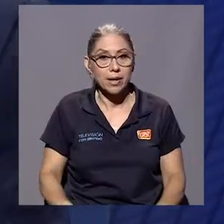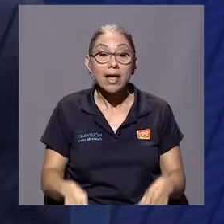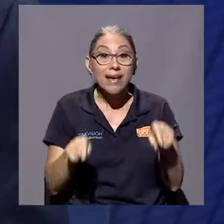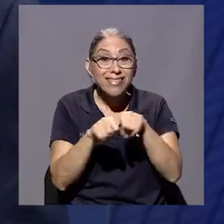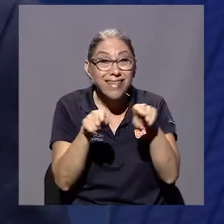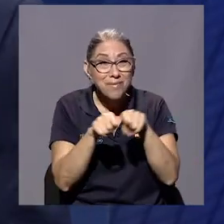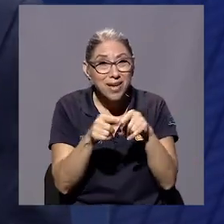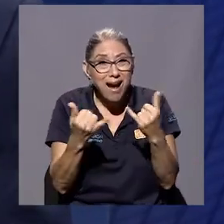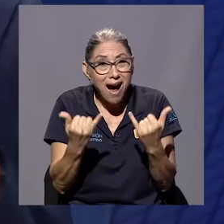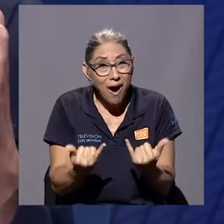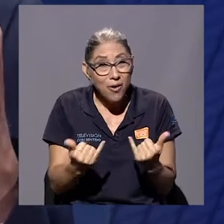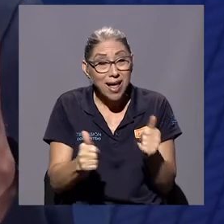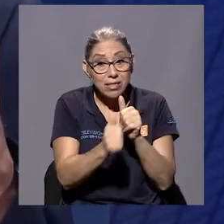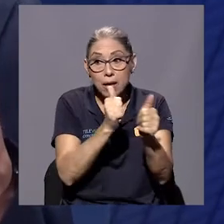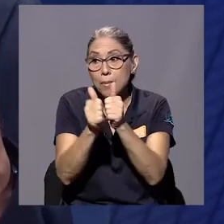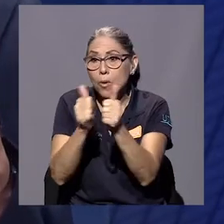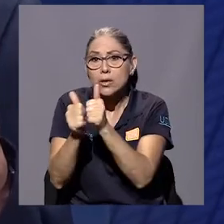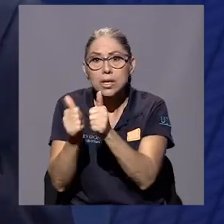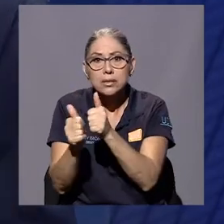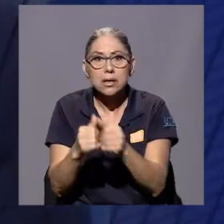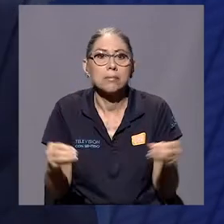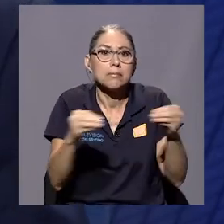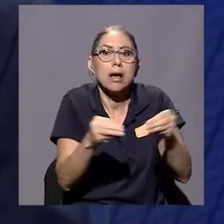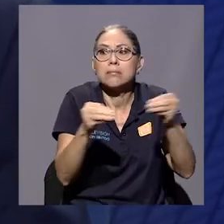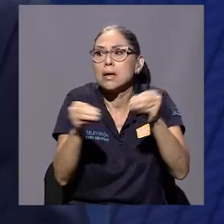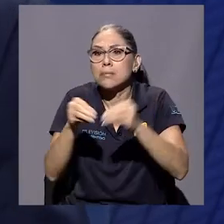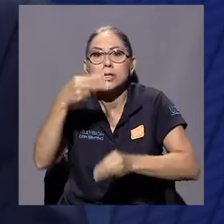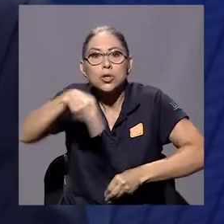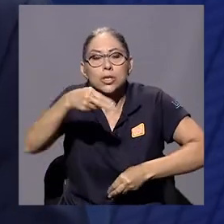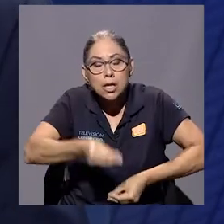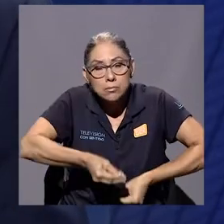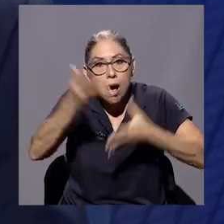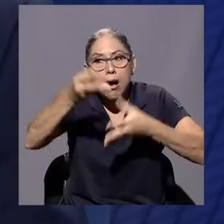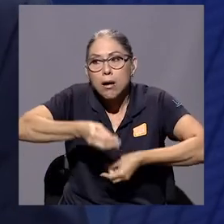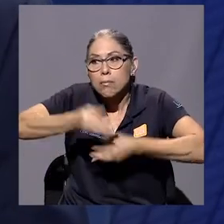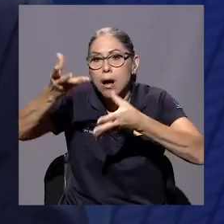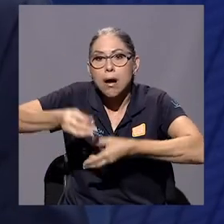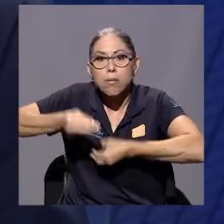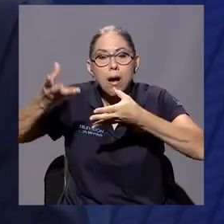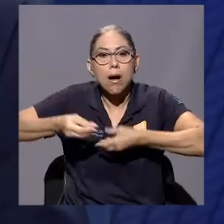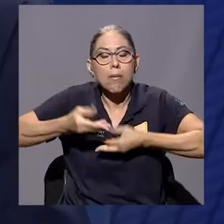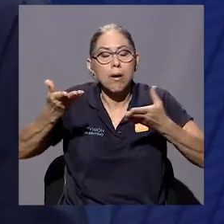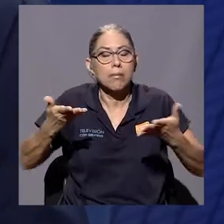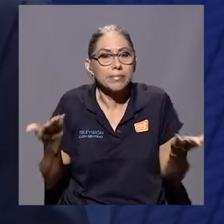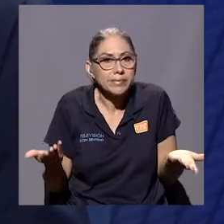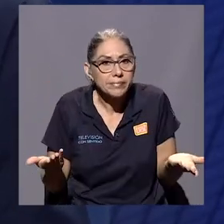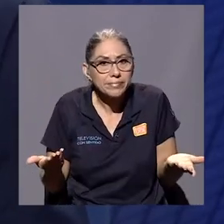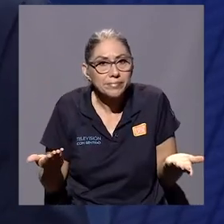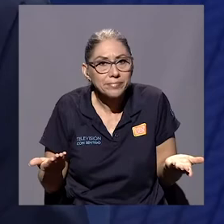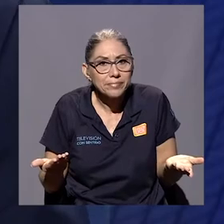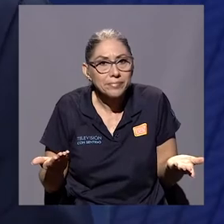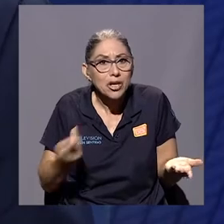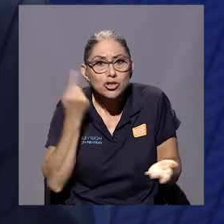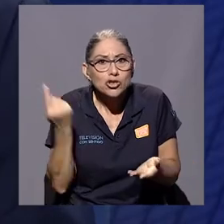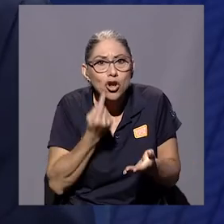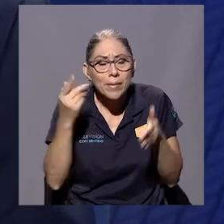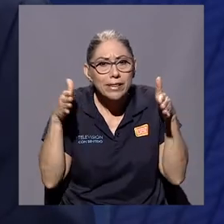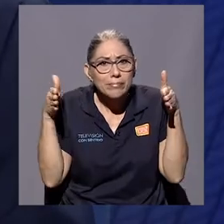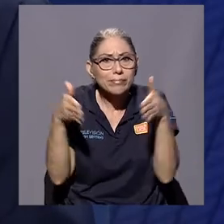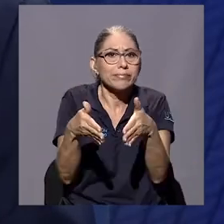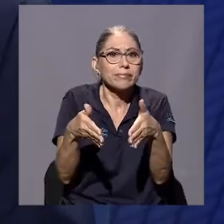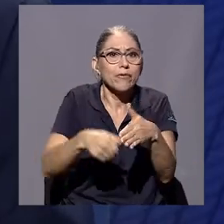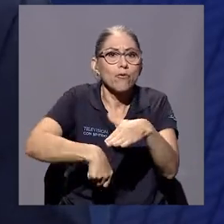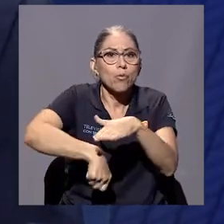deportes cada vez más le dan más espacio. Y la desgracia es que es solo fútbol.